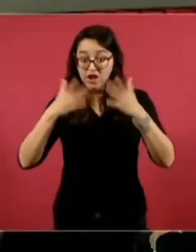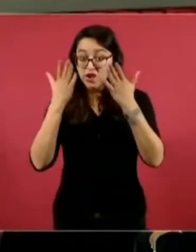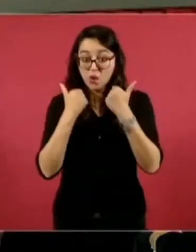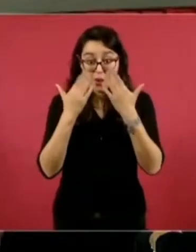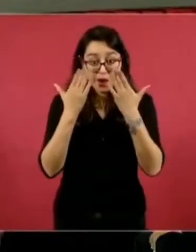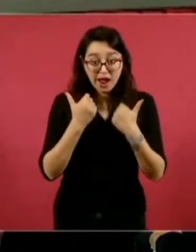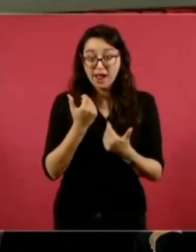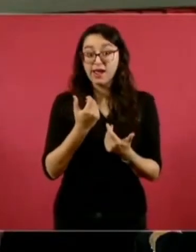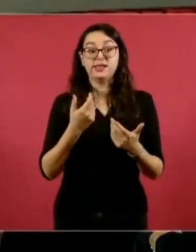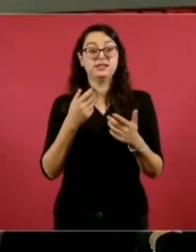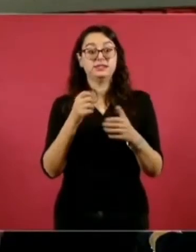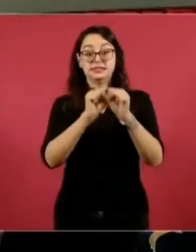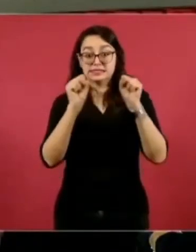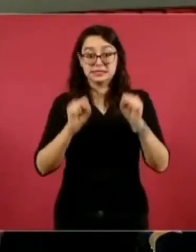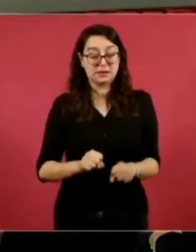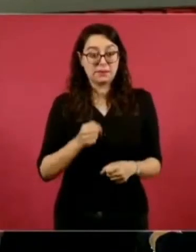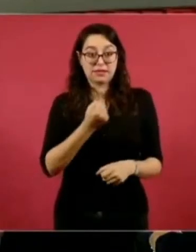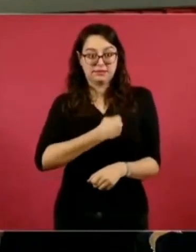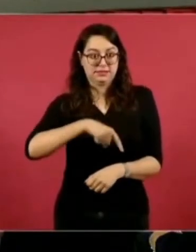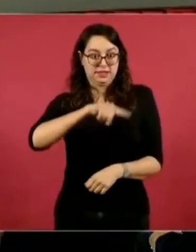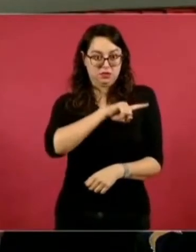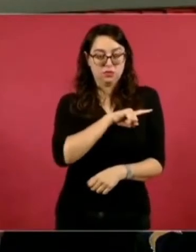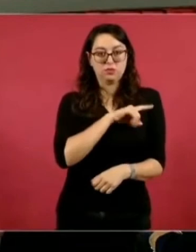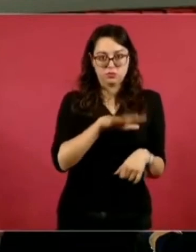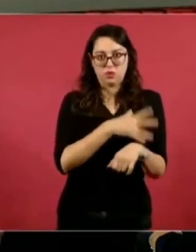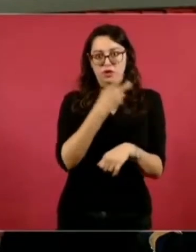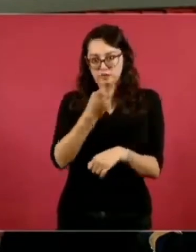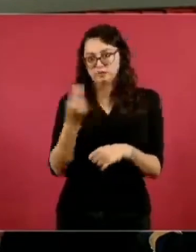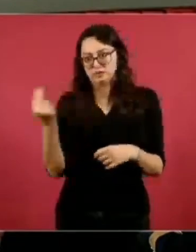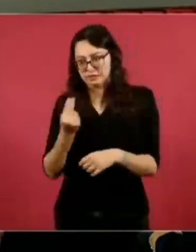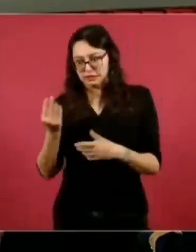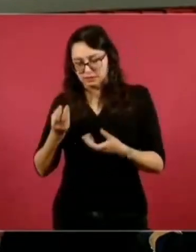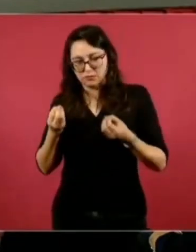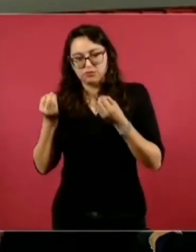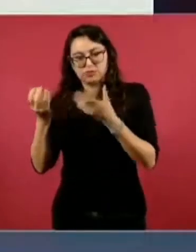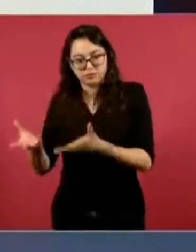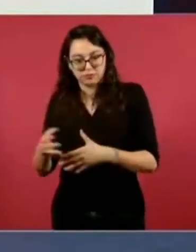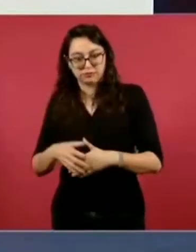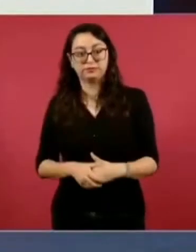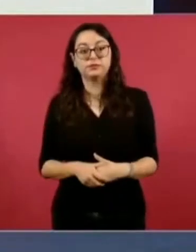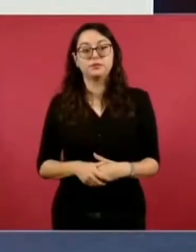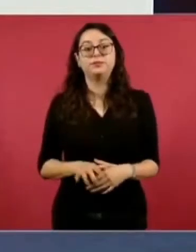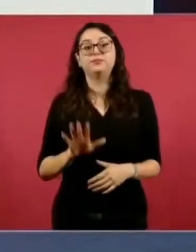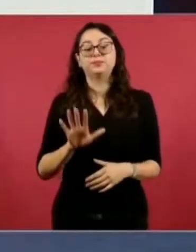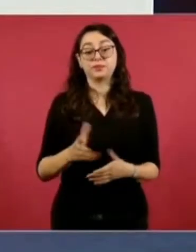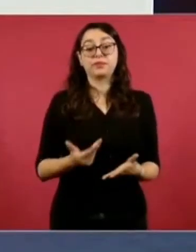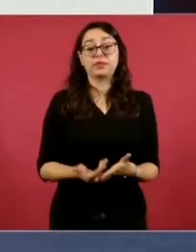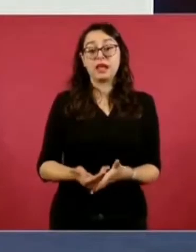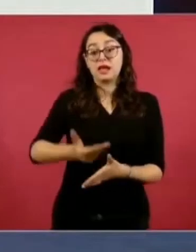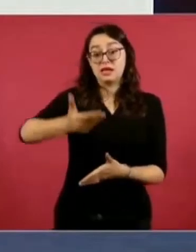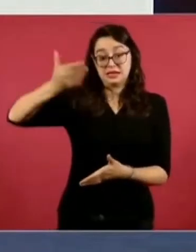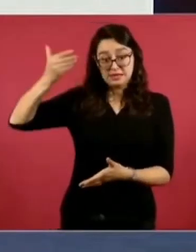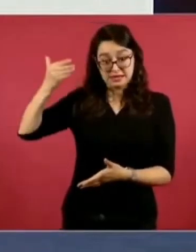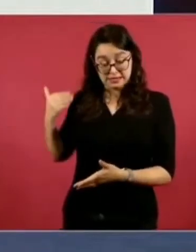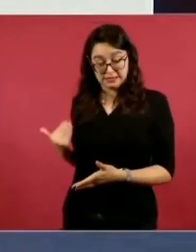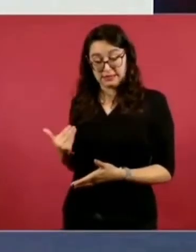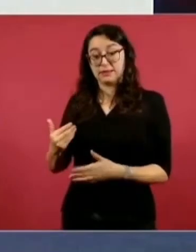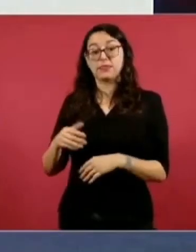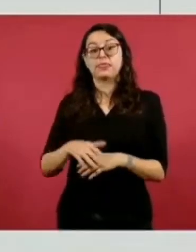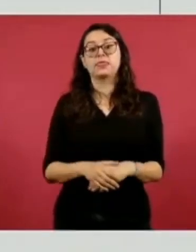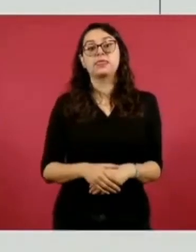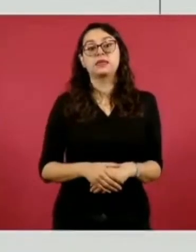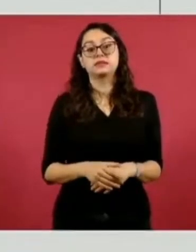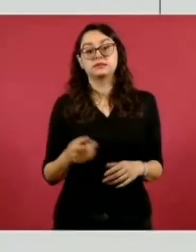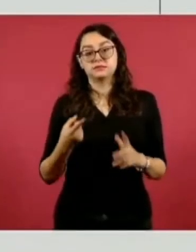resumen de cómo vamos con el INSS Bienestar. Al inicio de la administración existía desde hace muchos años el programa INSS